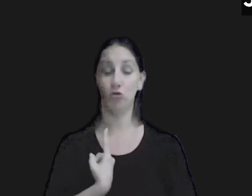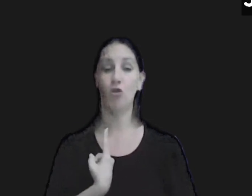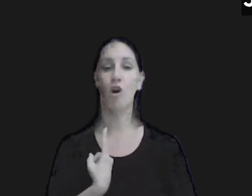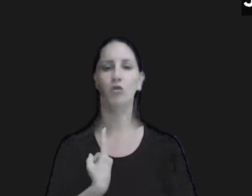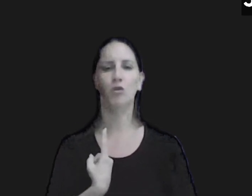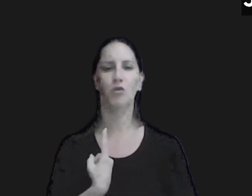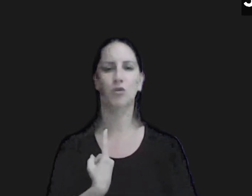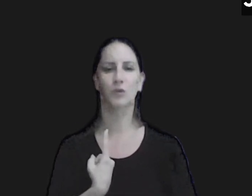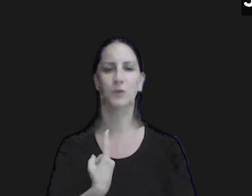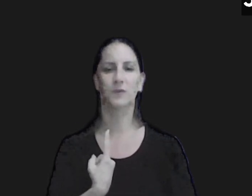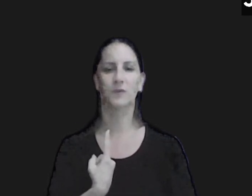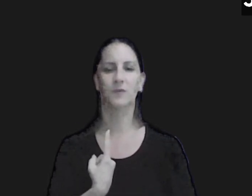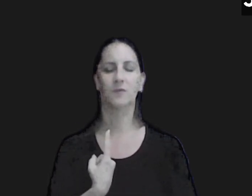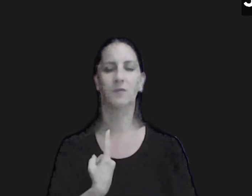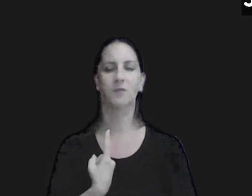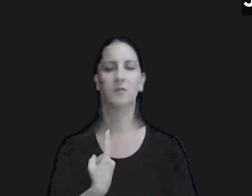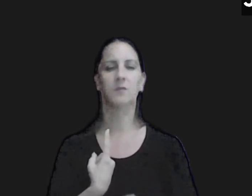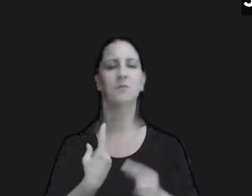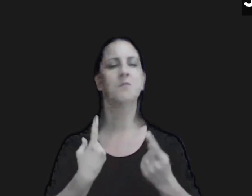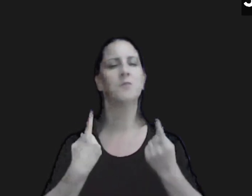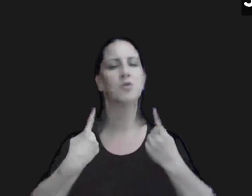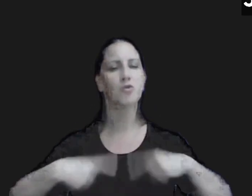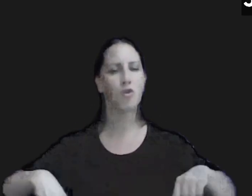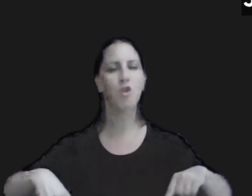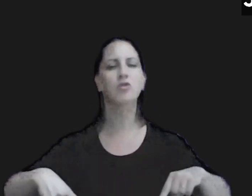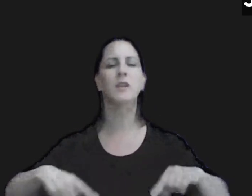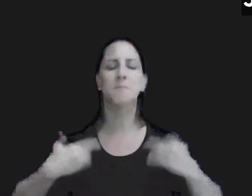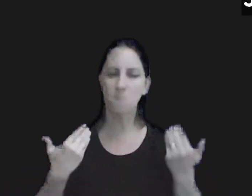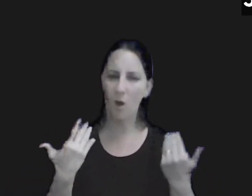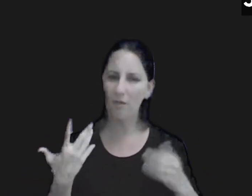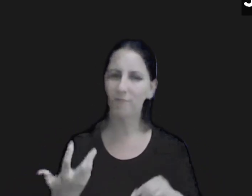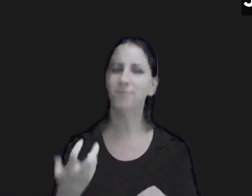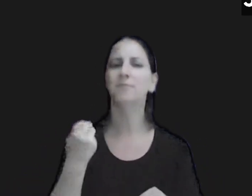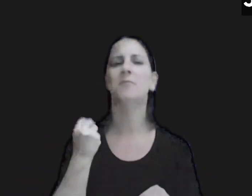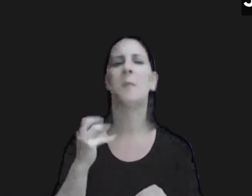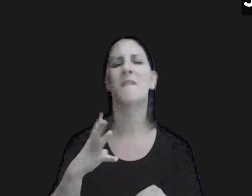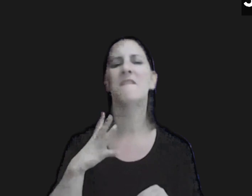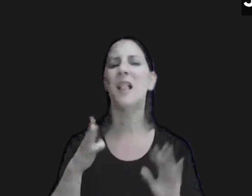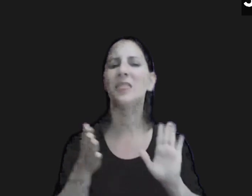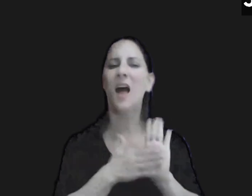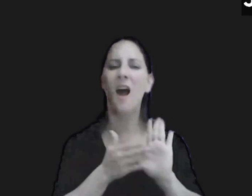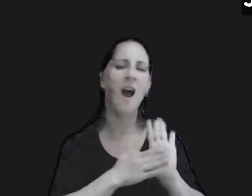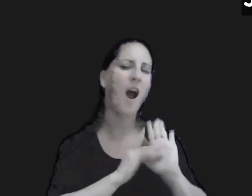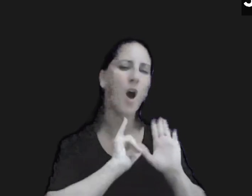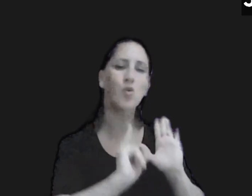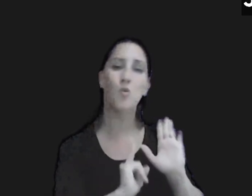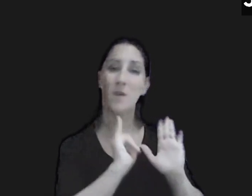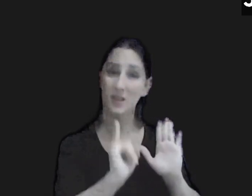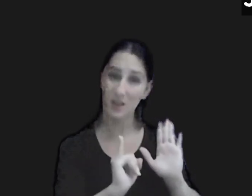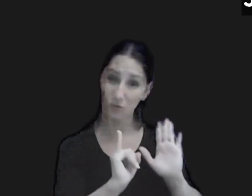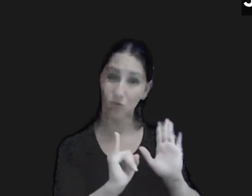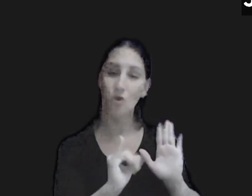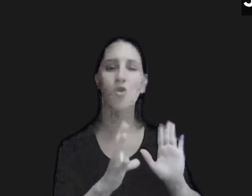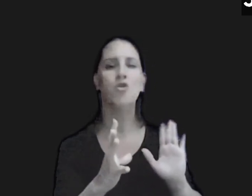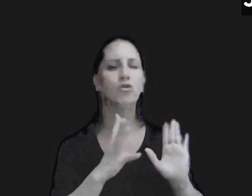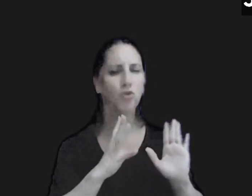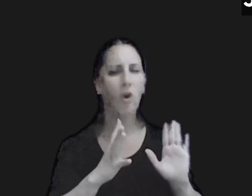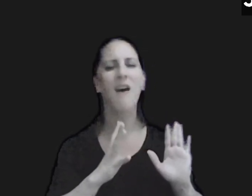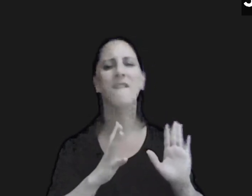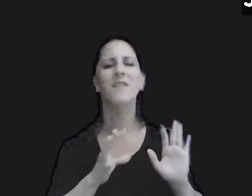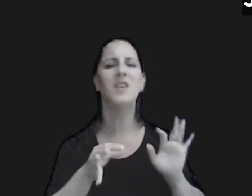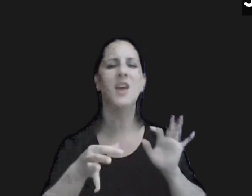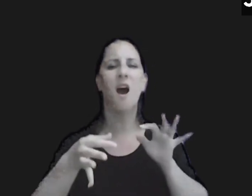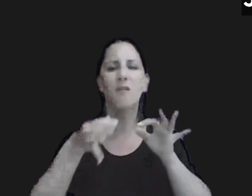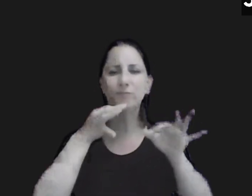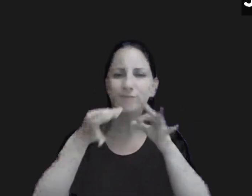son cosas que se pueden objetar pero me falta la parte argumentativa que si bien todavía no nos hemos sentado al 100